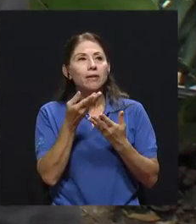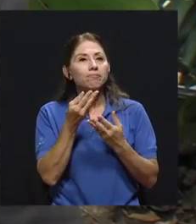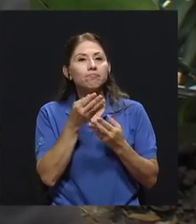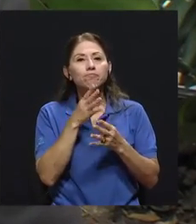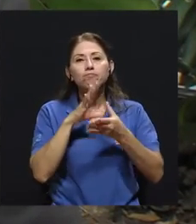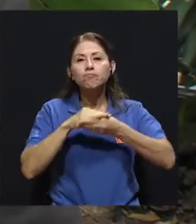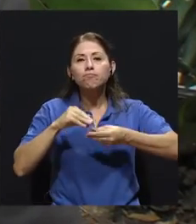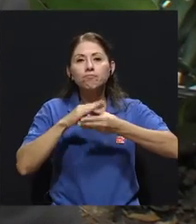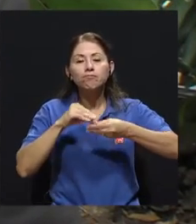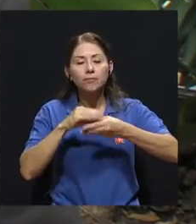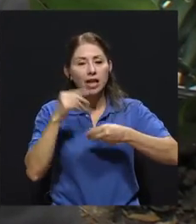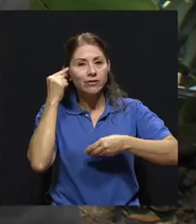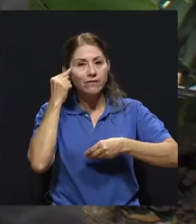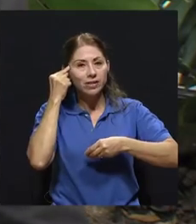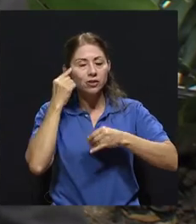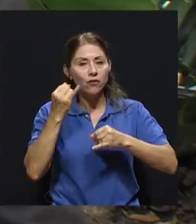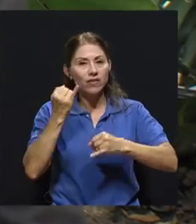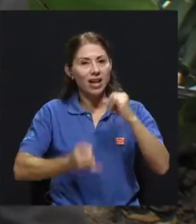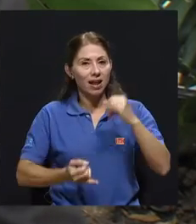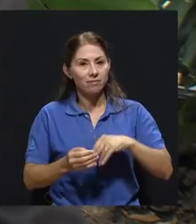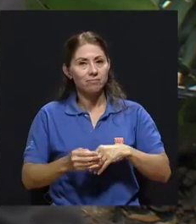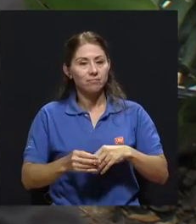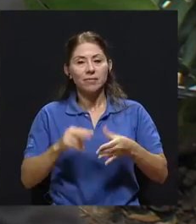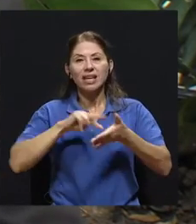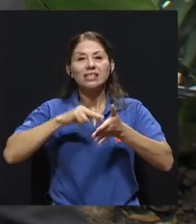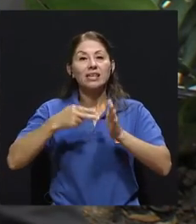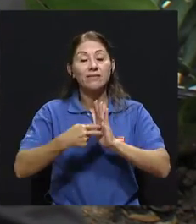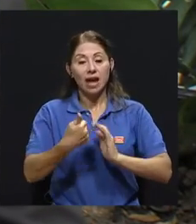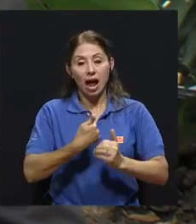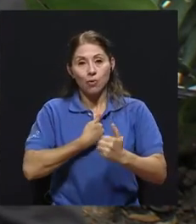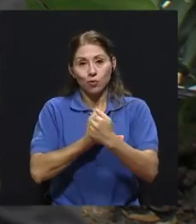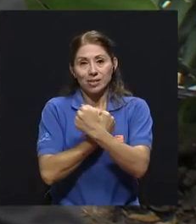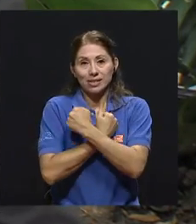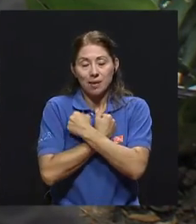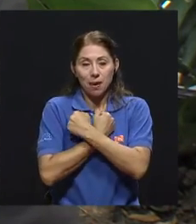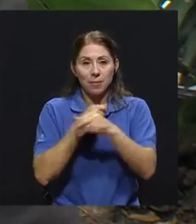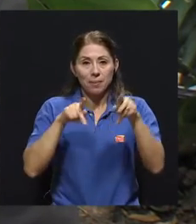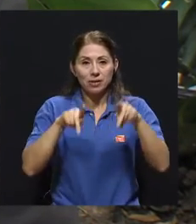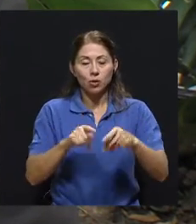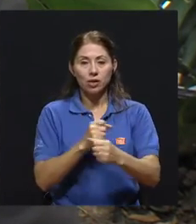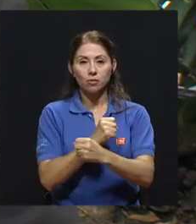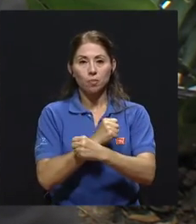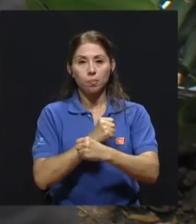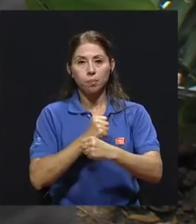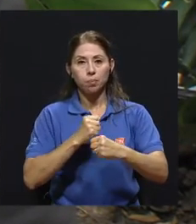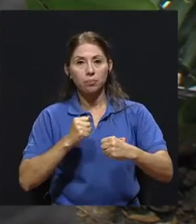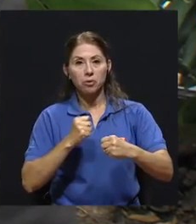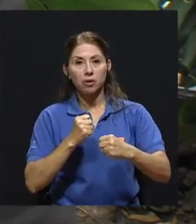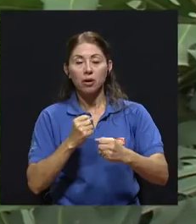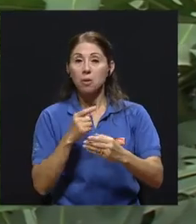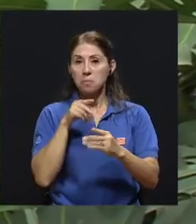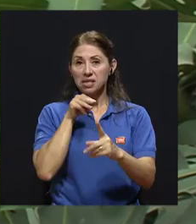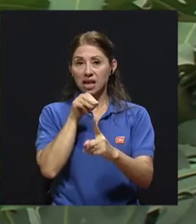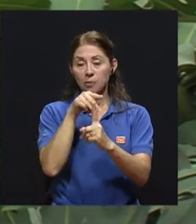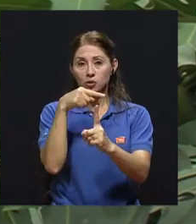¿verdad? La autoestima para personas con obesidad. Y tal vez un mensaje positivo que quisiera compartir con ellos.